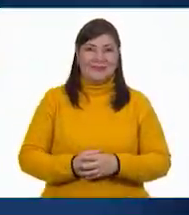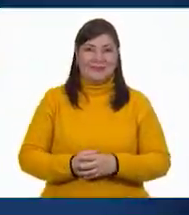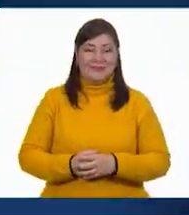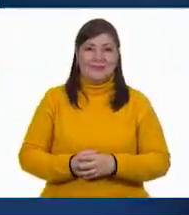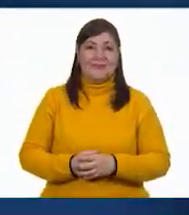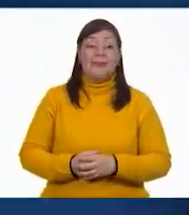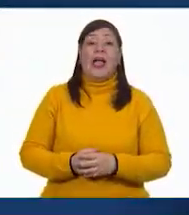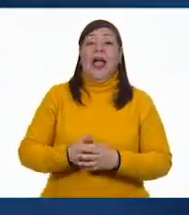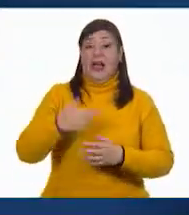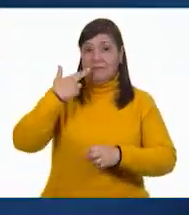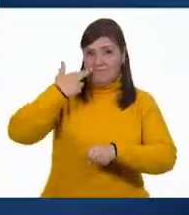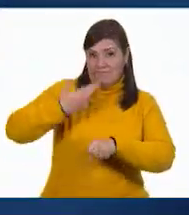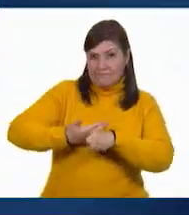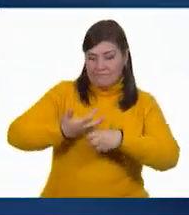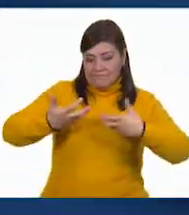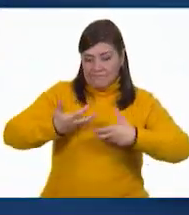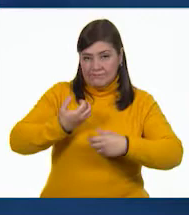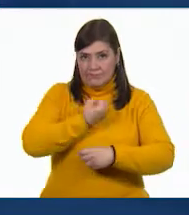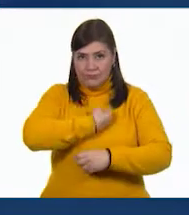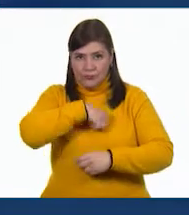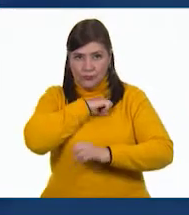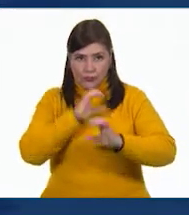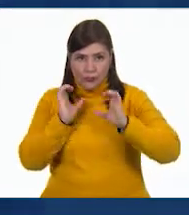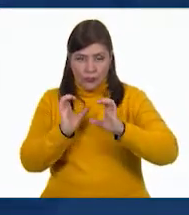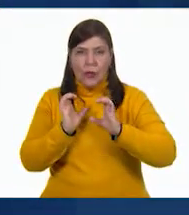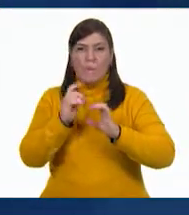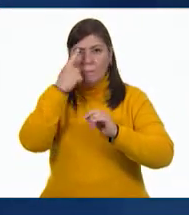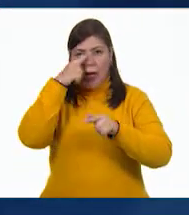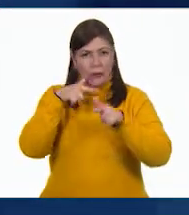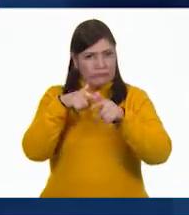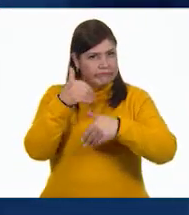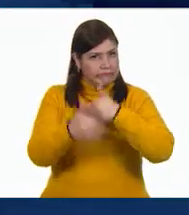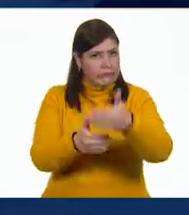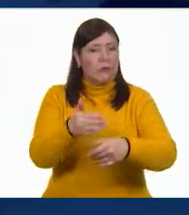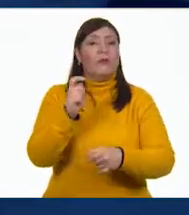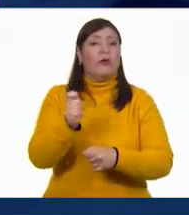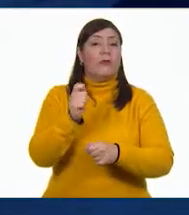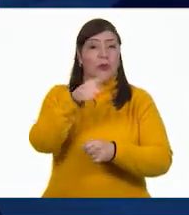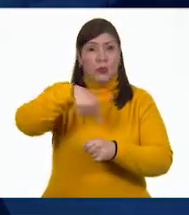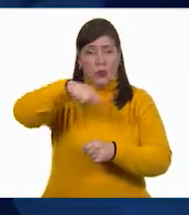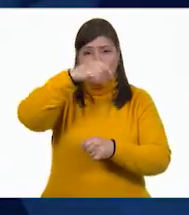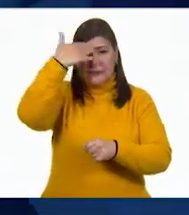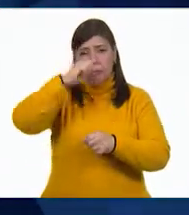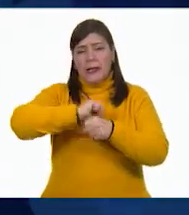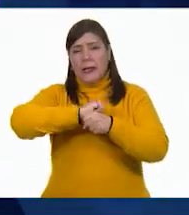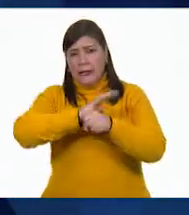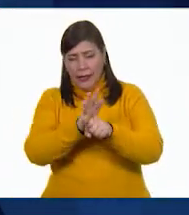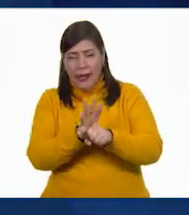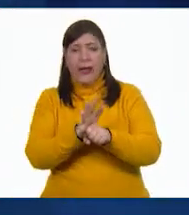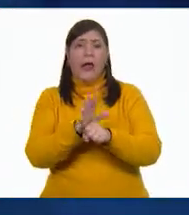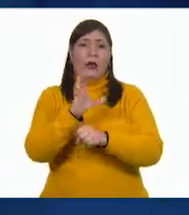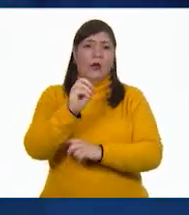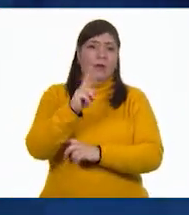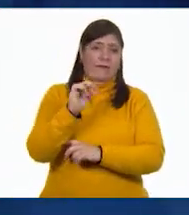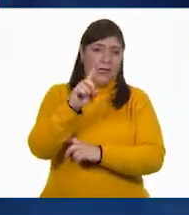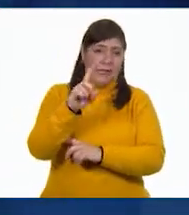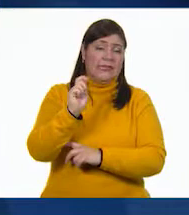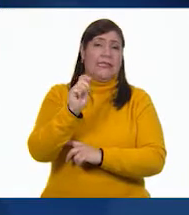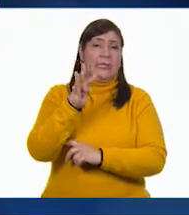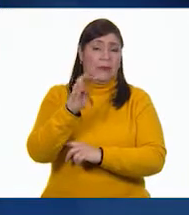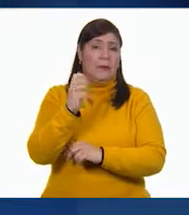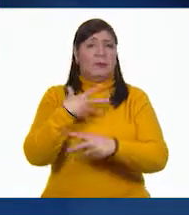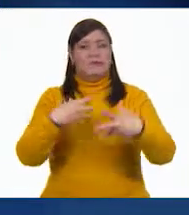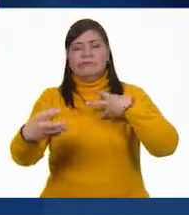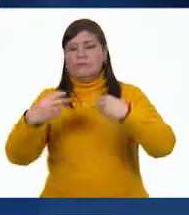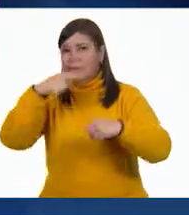Buenas prácticas para seguir adelante. Como todos sabemos, el COVID-19 es un virus que se contagia muy fácilmente entre las